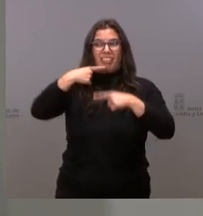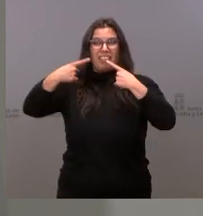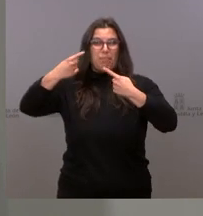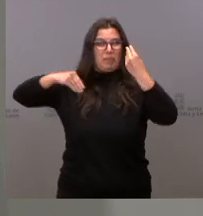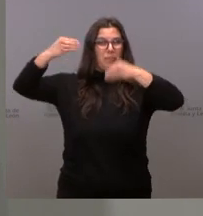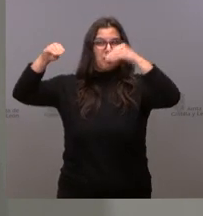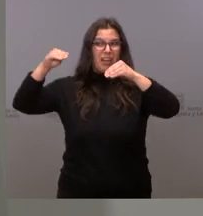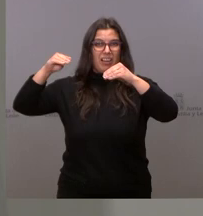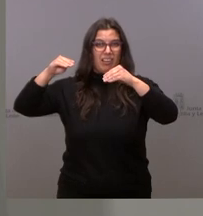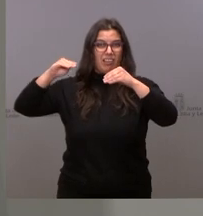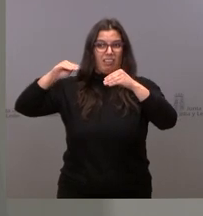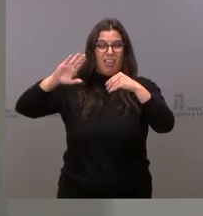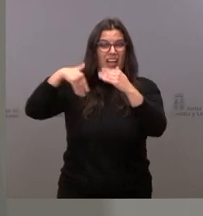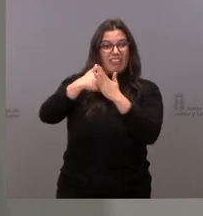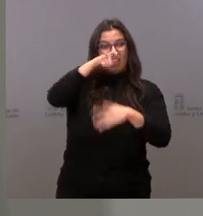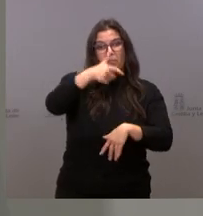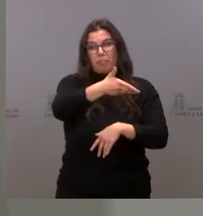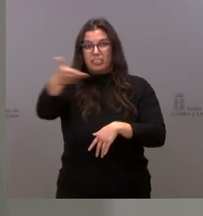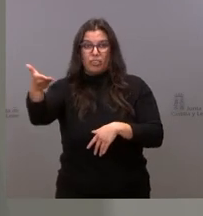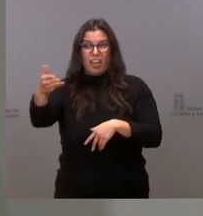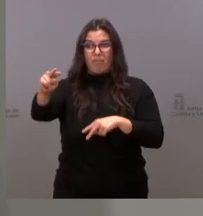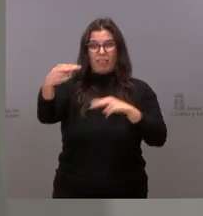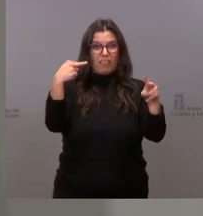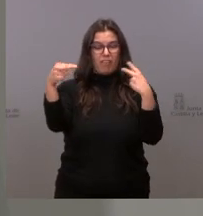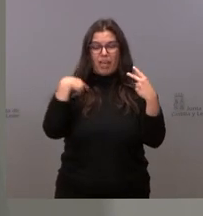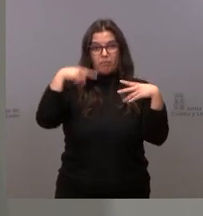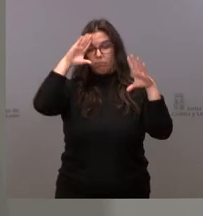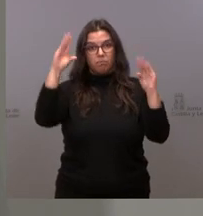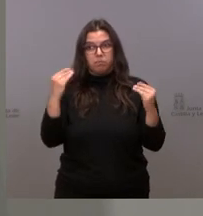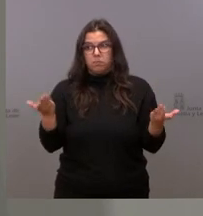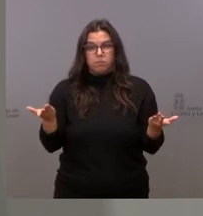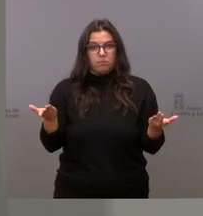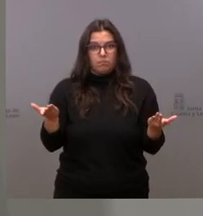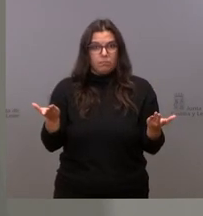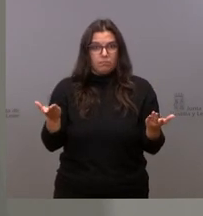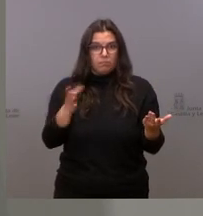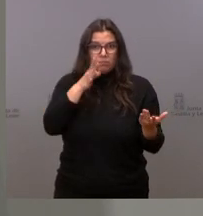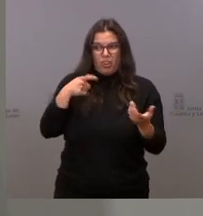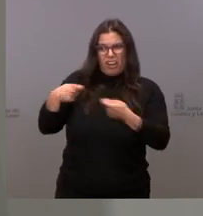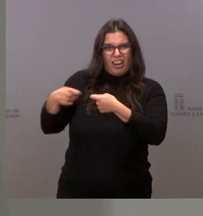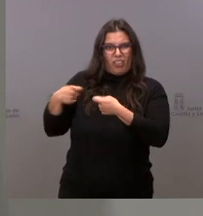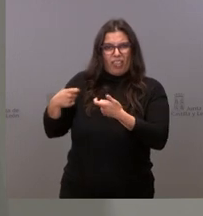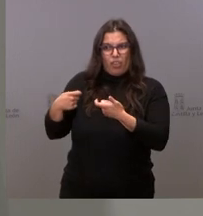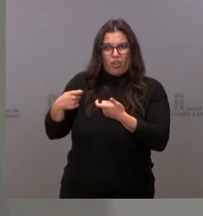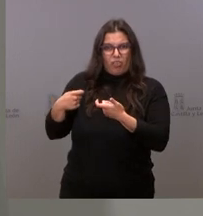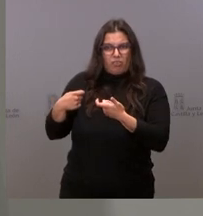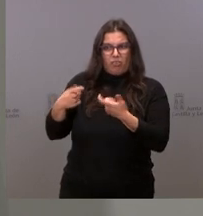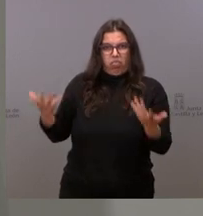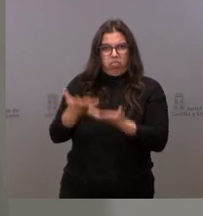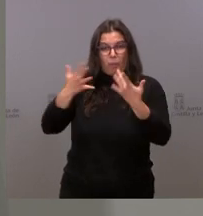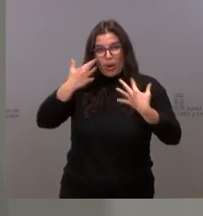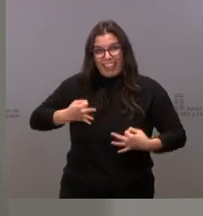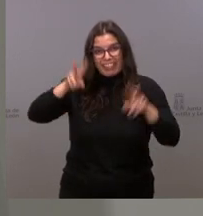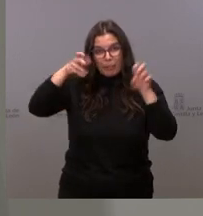que a los ciudadanos asisten con perplejidad a una negociación sobre un asunto importante. Por tanto, nosotros no